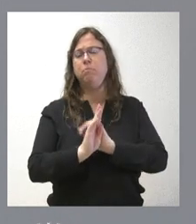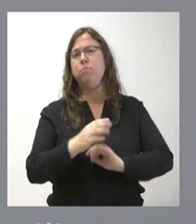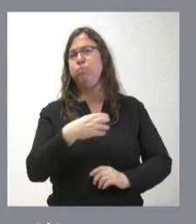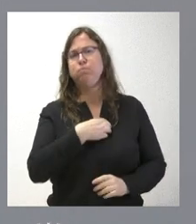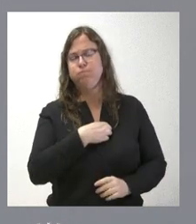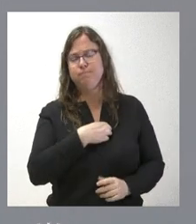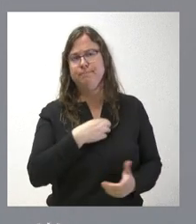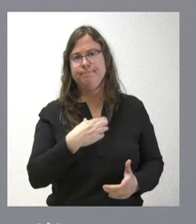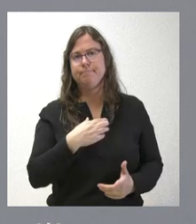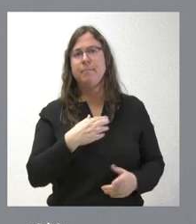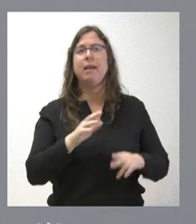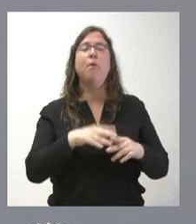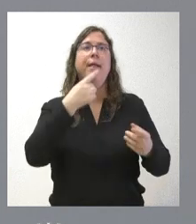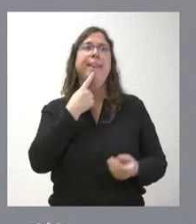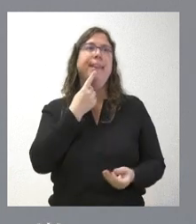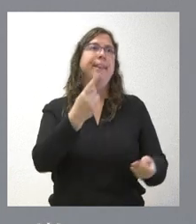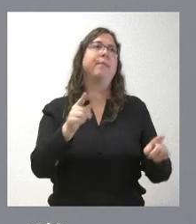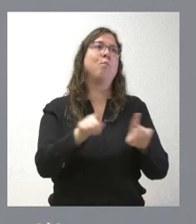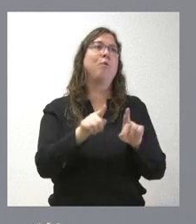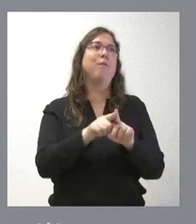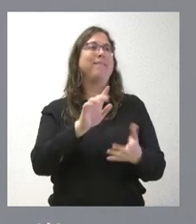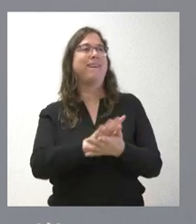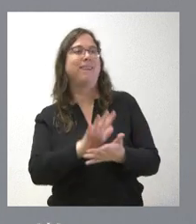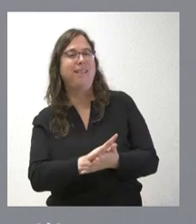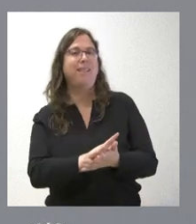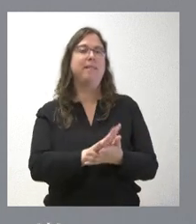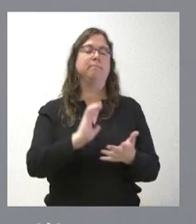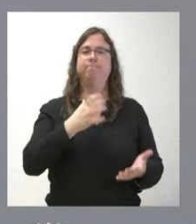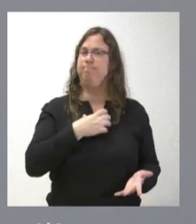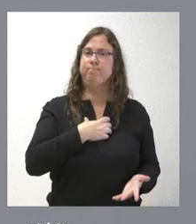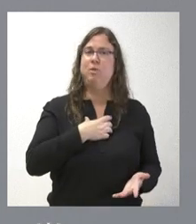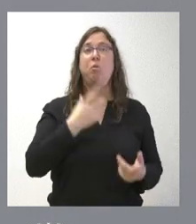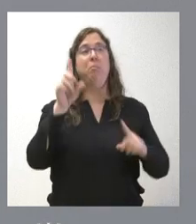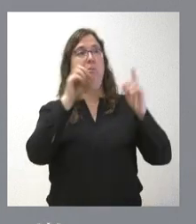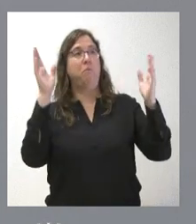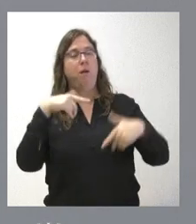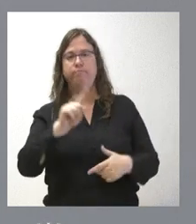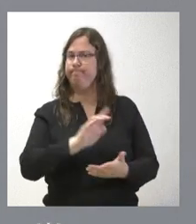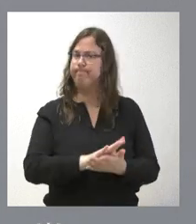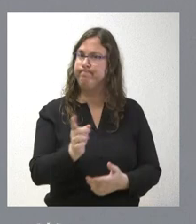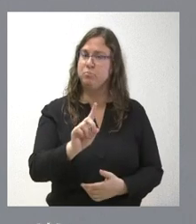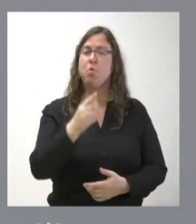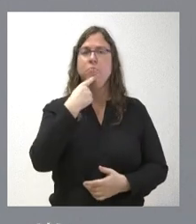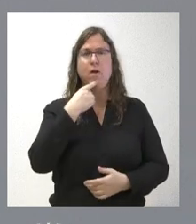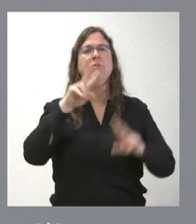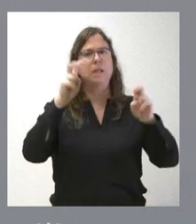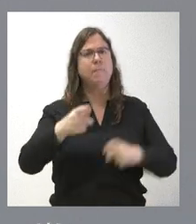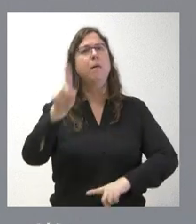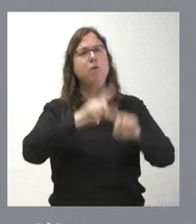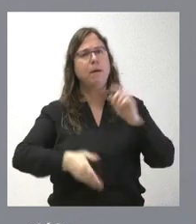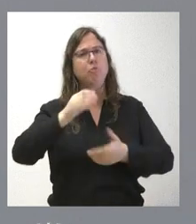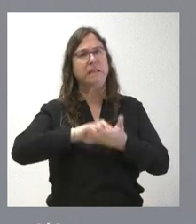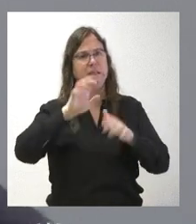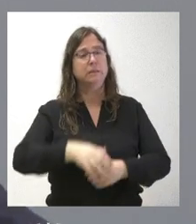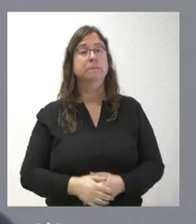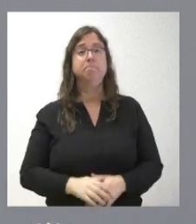en modo alguno, dar un mensaje de tranquilidad, de despreocupación en torno a un asunto que es un problema muy importante de Castilla y León.